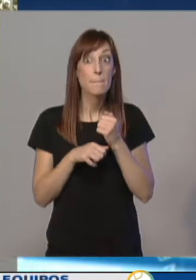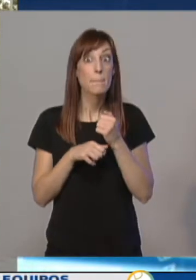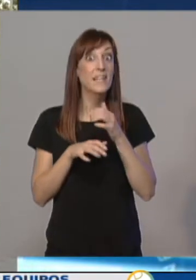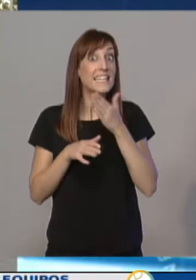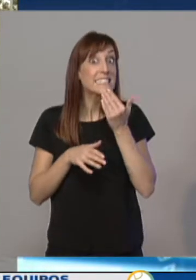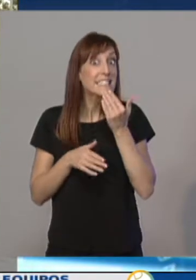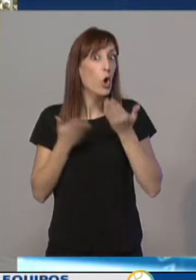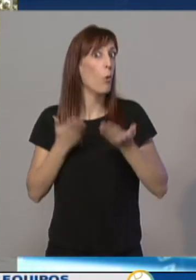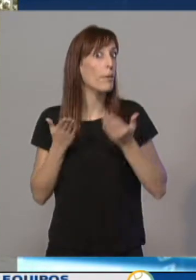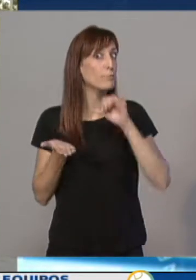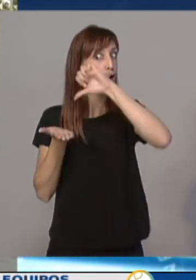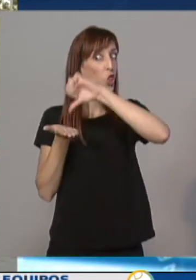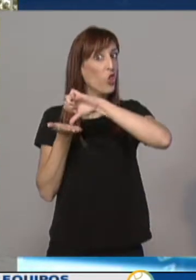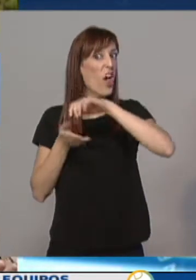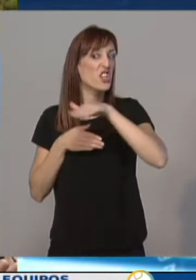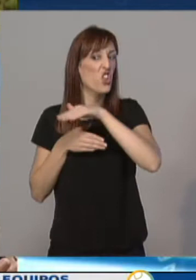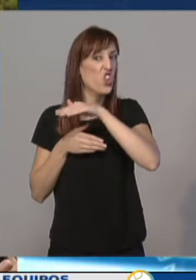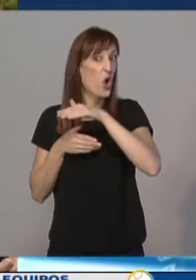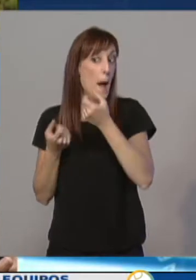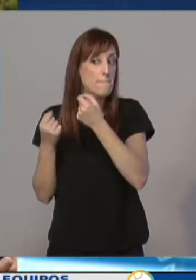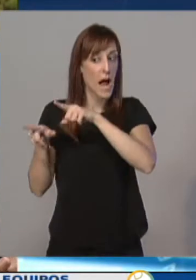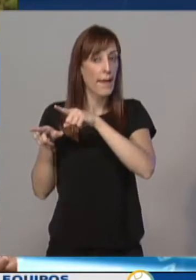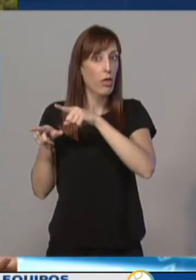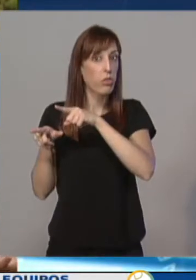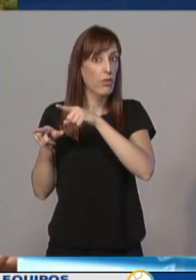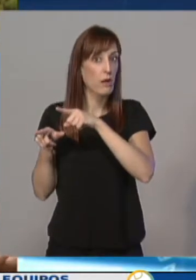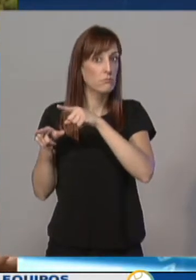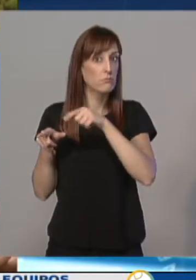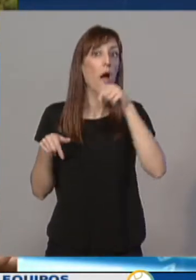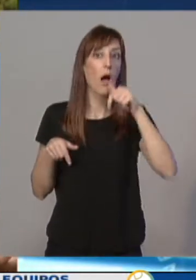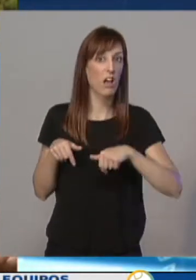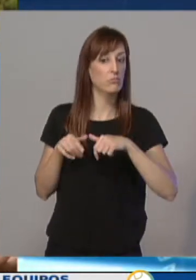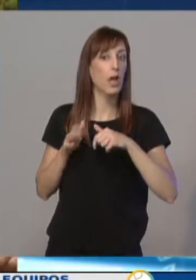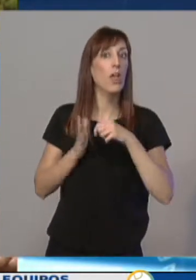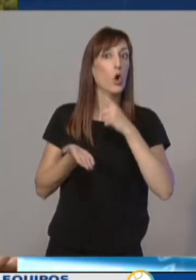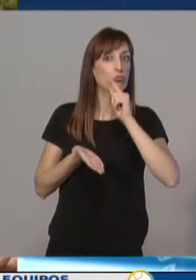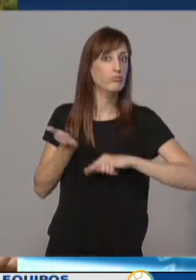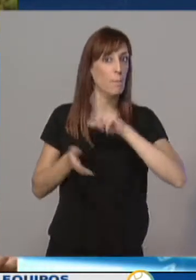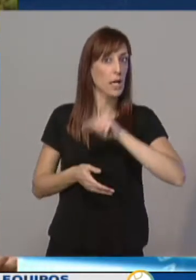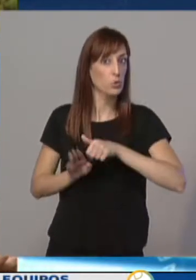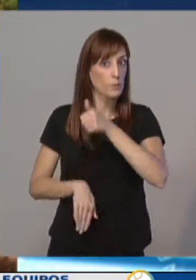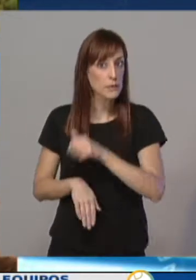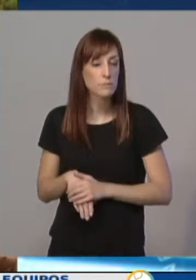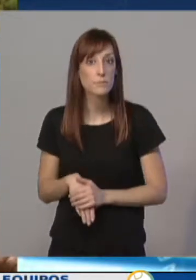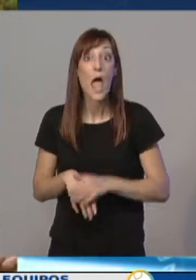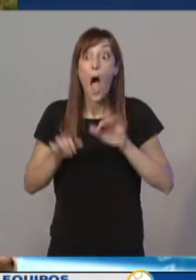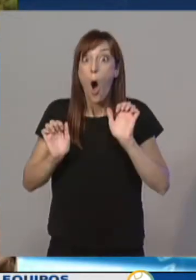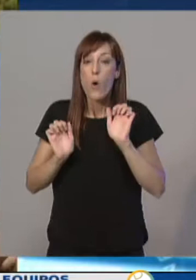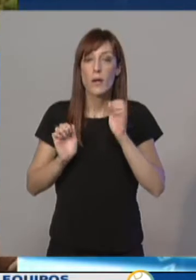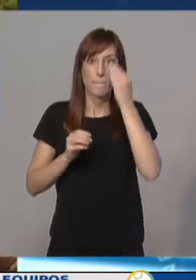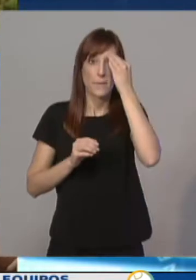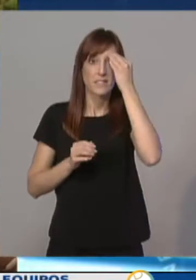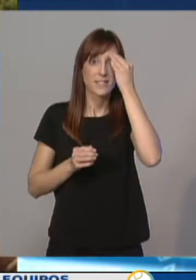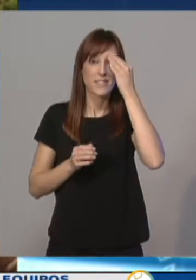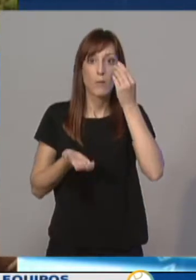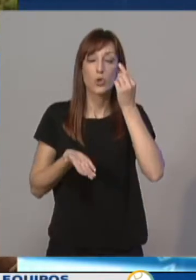al de ciudades parecidas a Logroño. Este contrato, este coste, aunque es muy grande, sin embargo